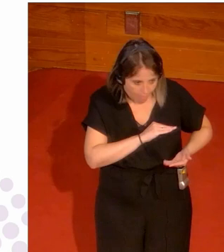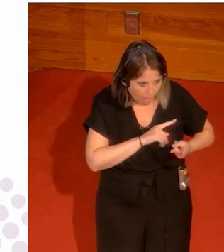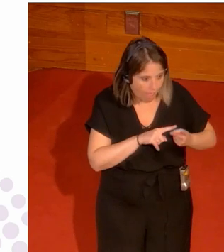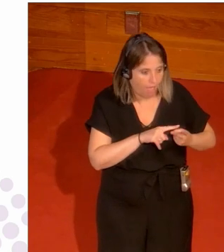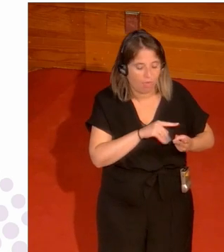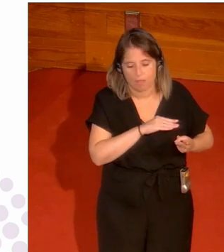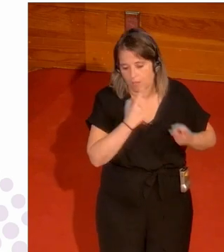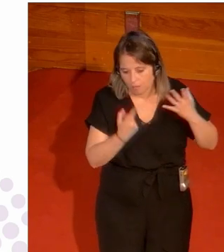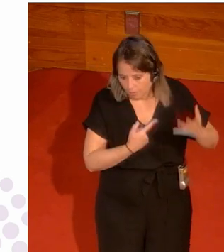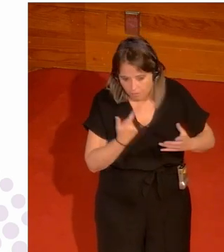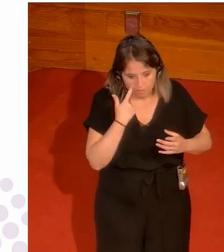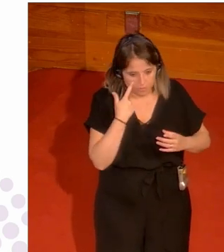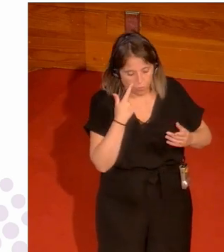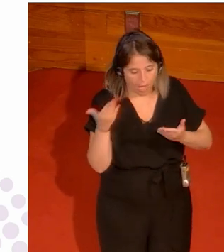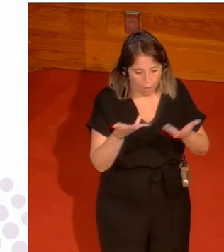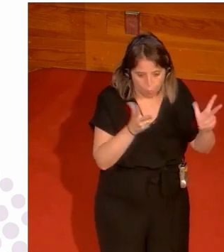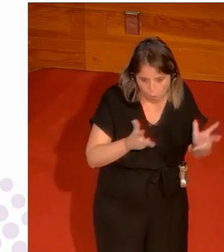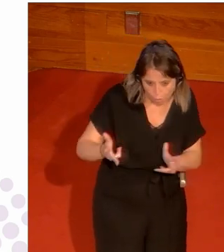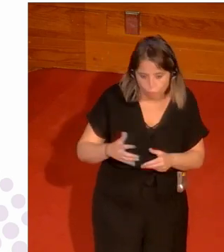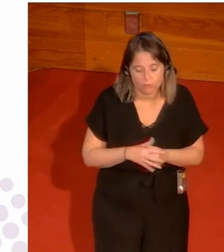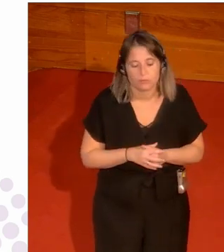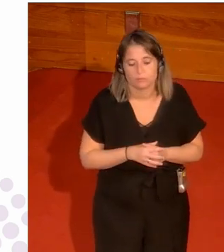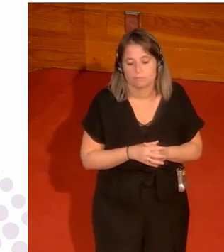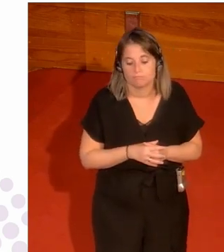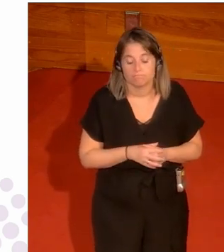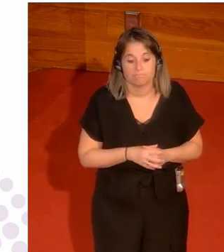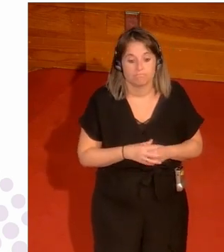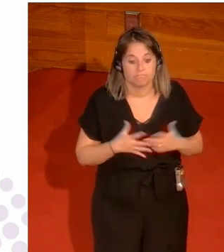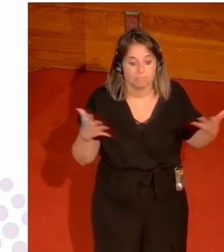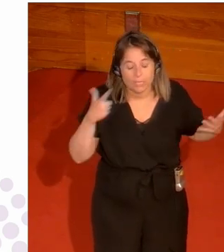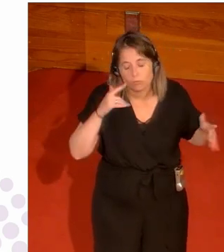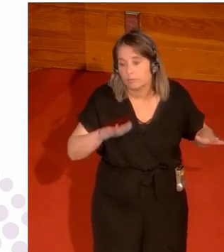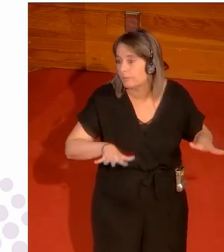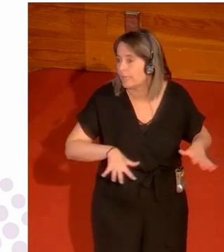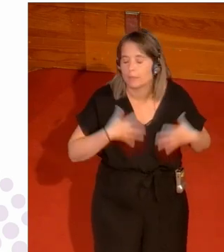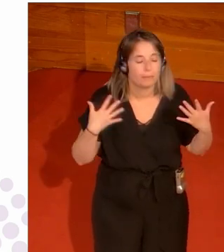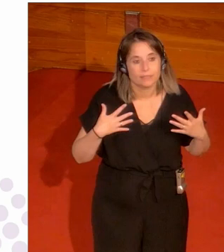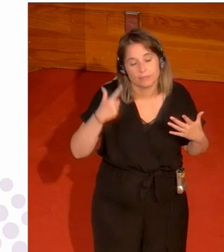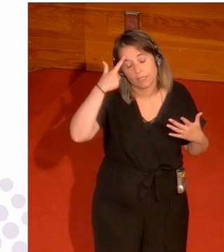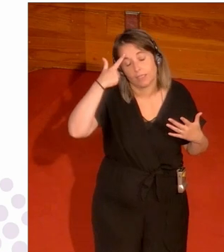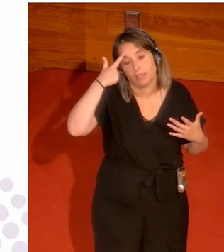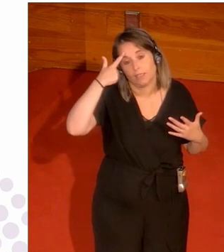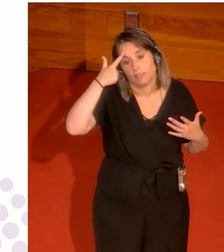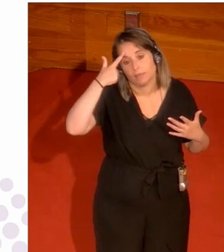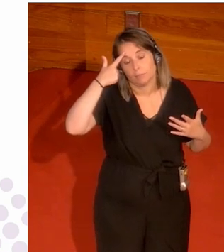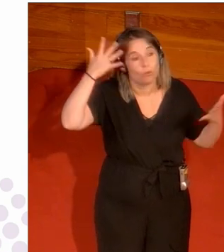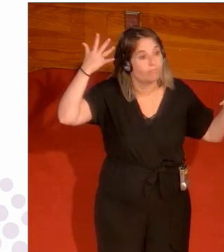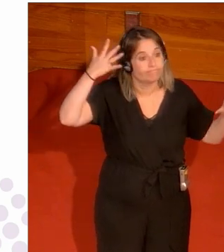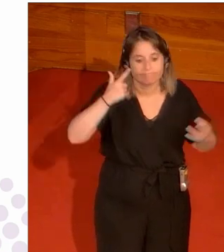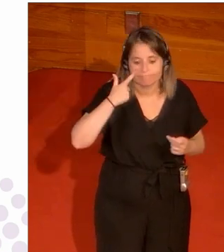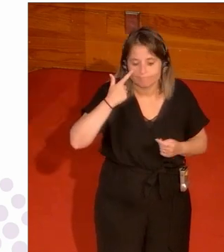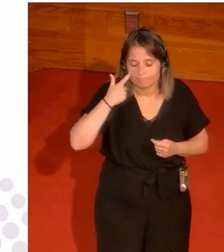estadio porteros acomodadores como sean lo que pasa es que de repente les da el punto y a veces pienso que